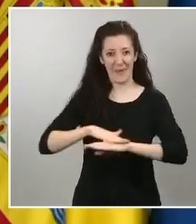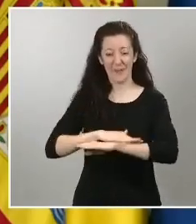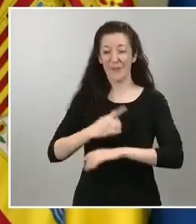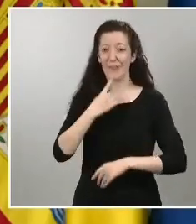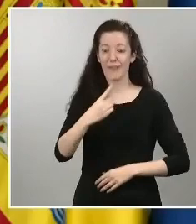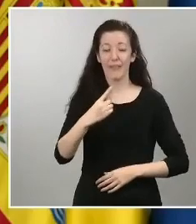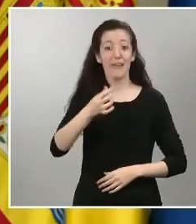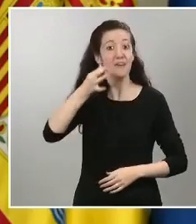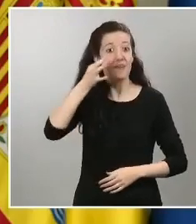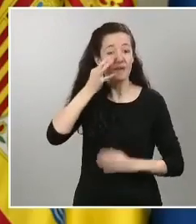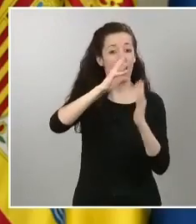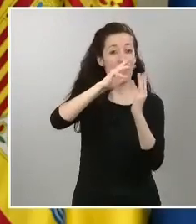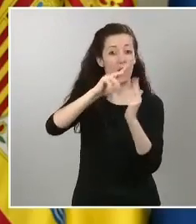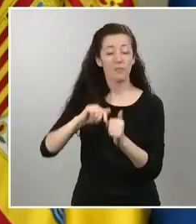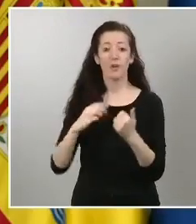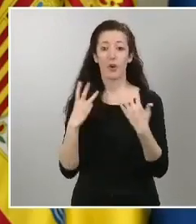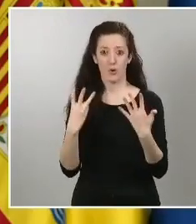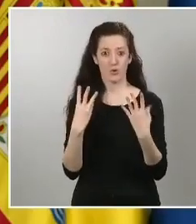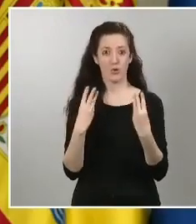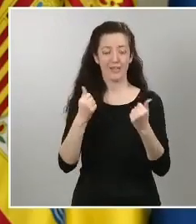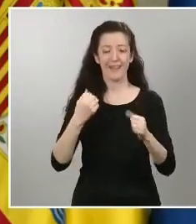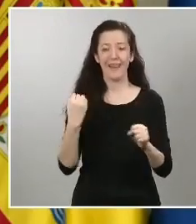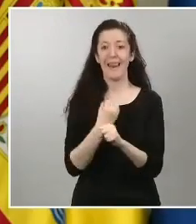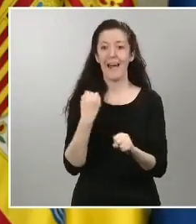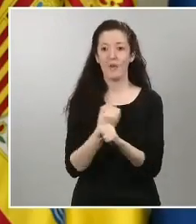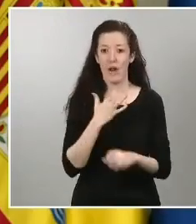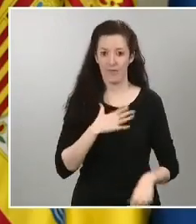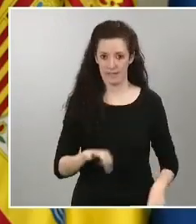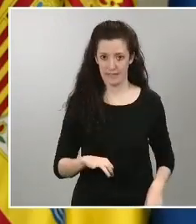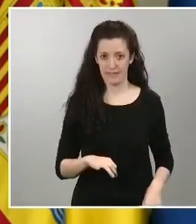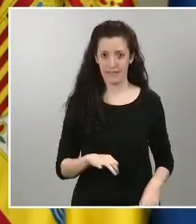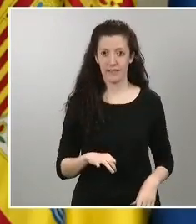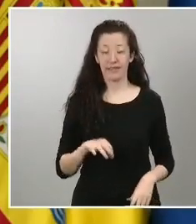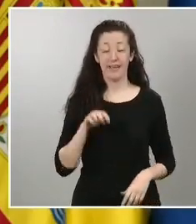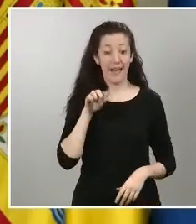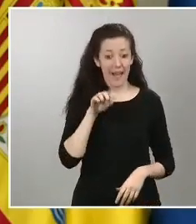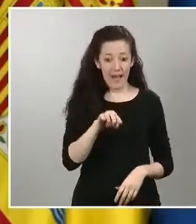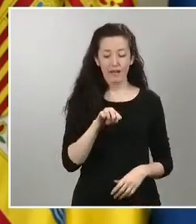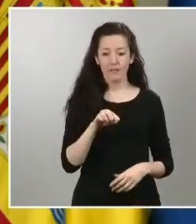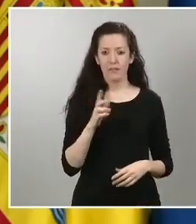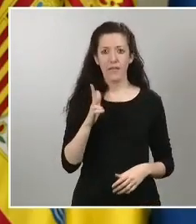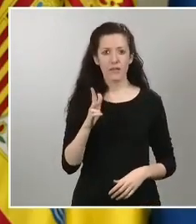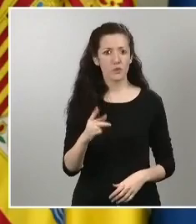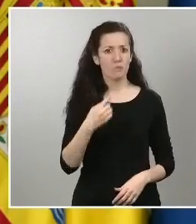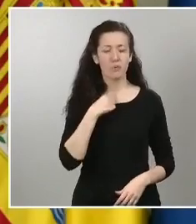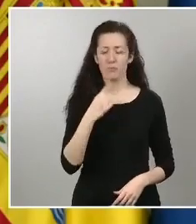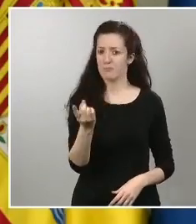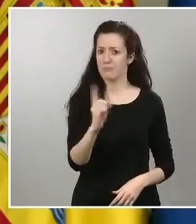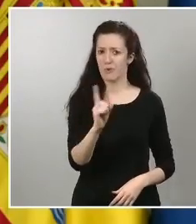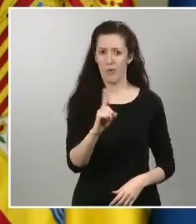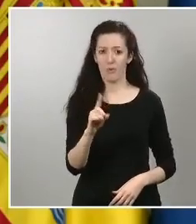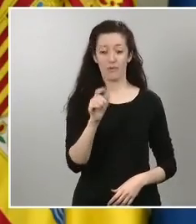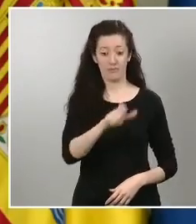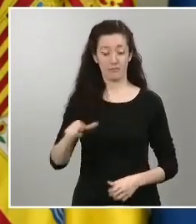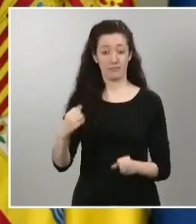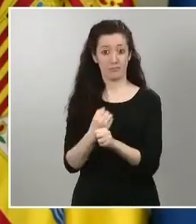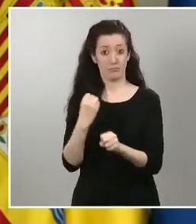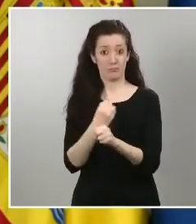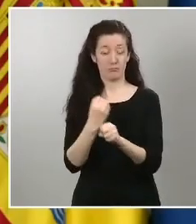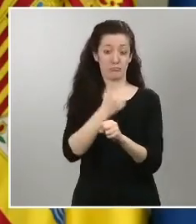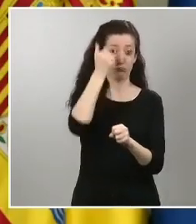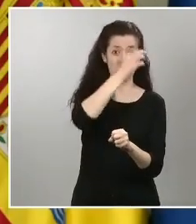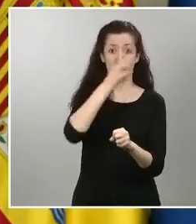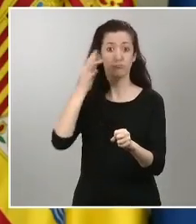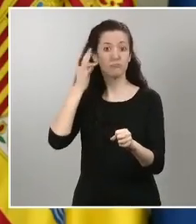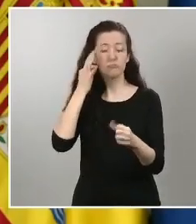margen que tenemos insisto es claro nadie pierde derechos los trabajadores y las trabajadoras cumplirán con su misión en el